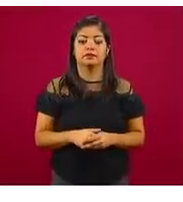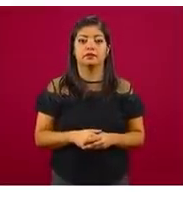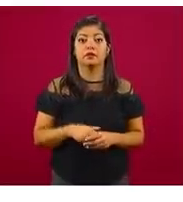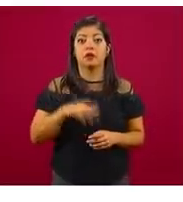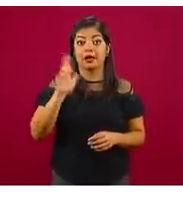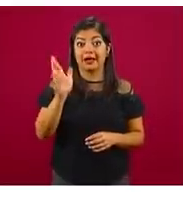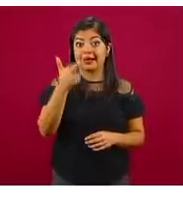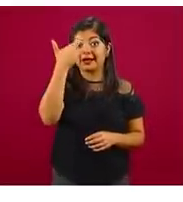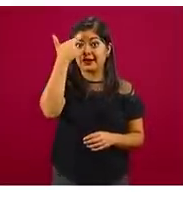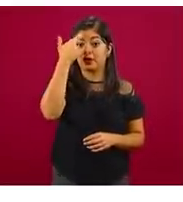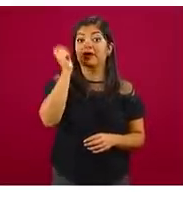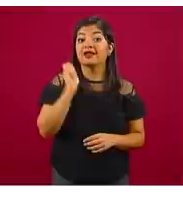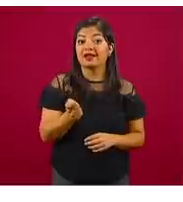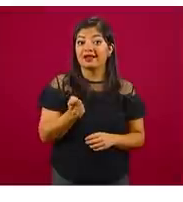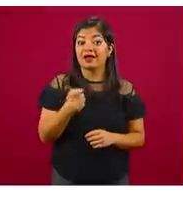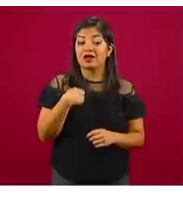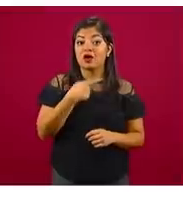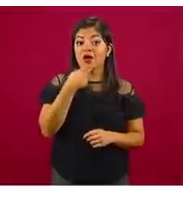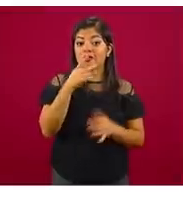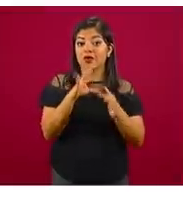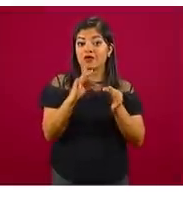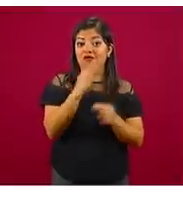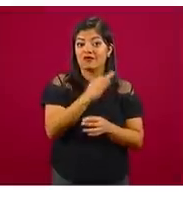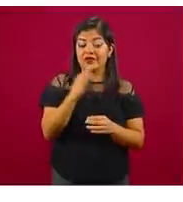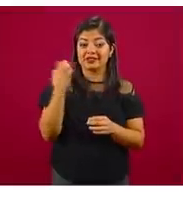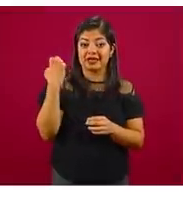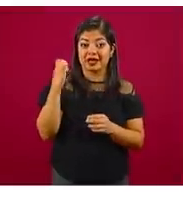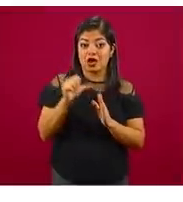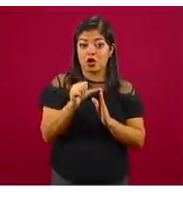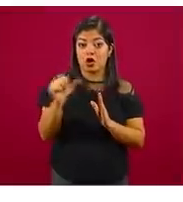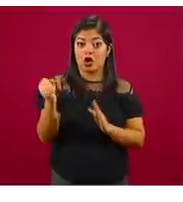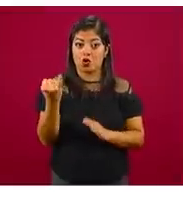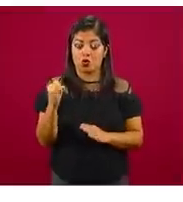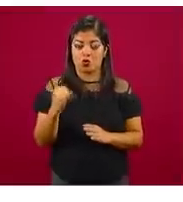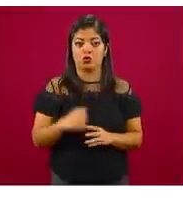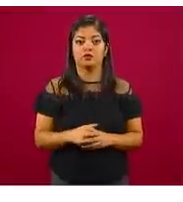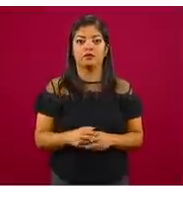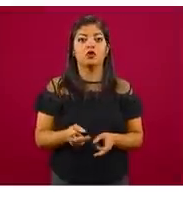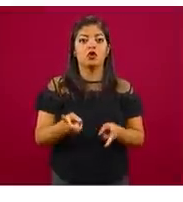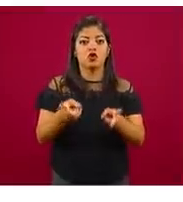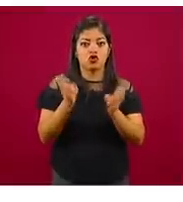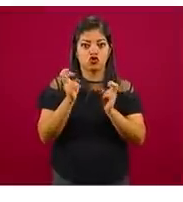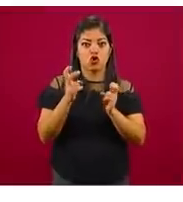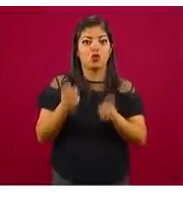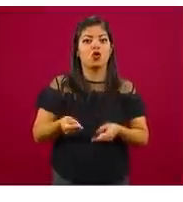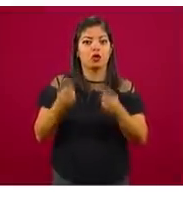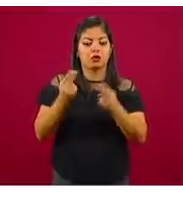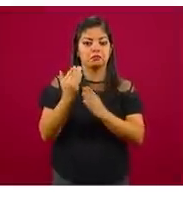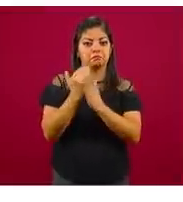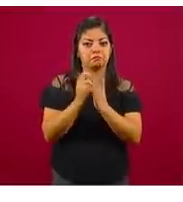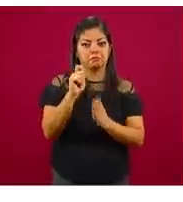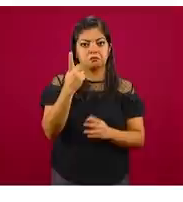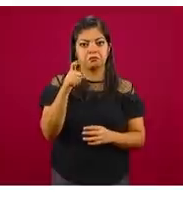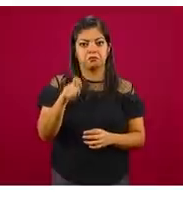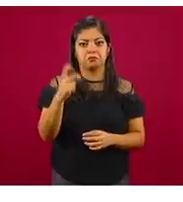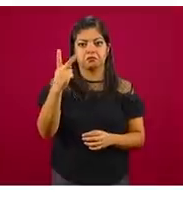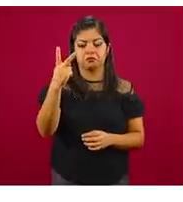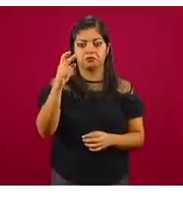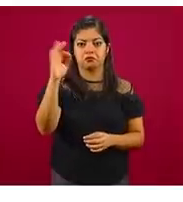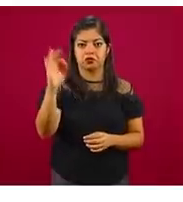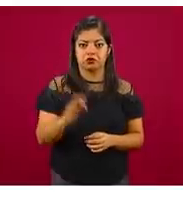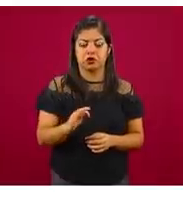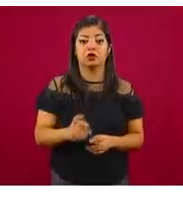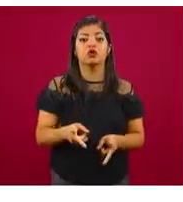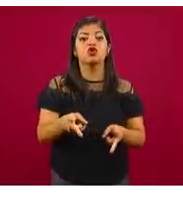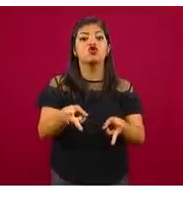enero-junio, enero-junio, robo a negocios, hay una disminución de 22.2 por ciento. Robo de ganado, que